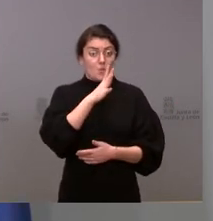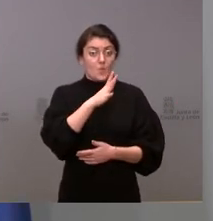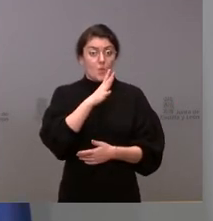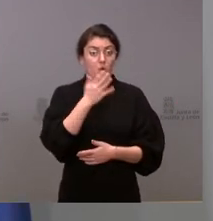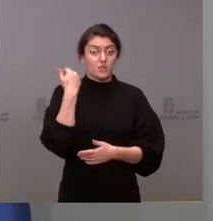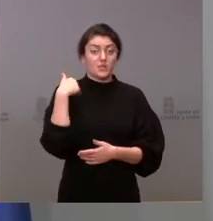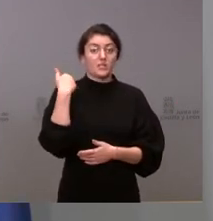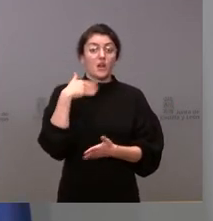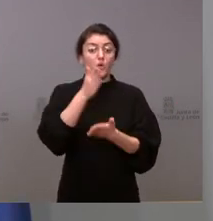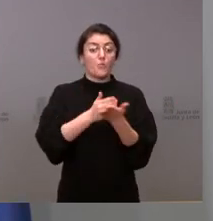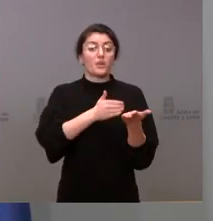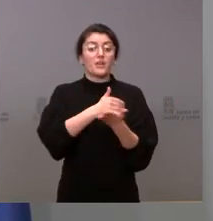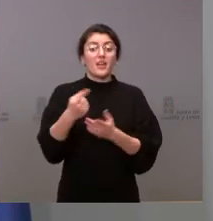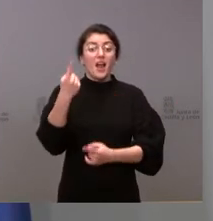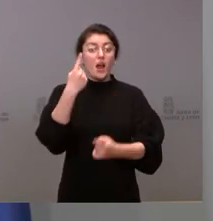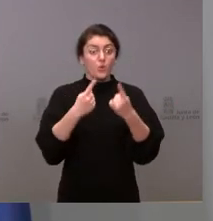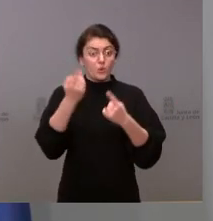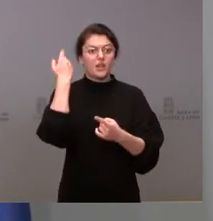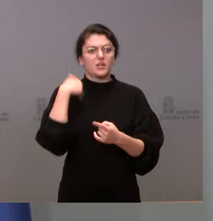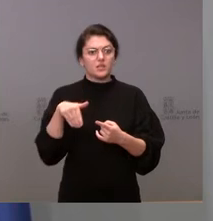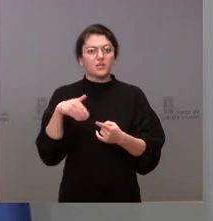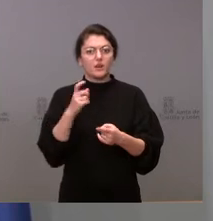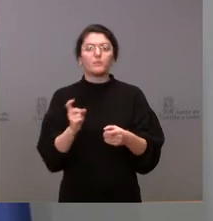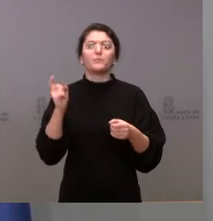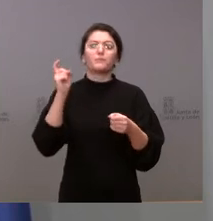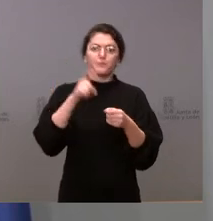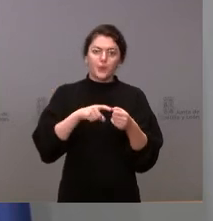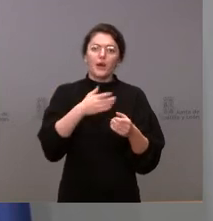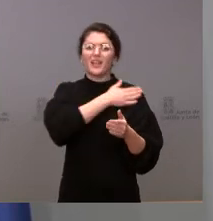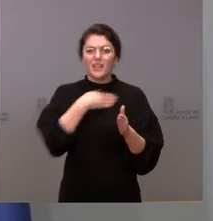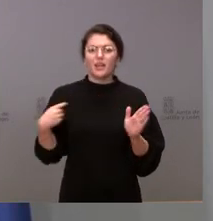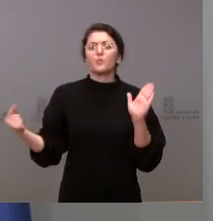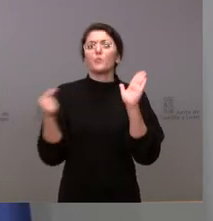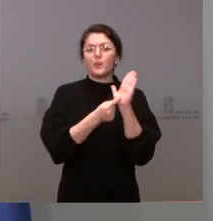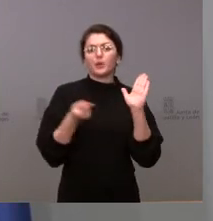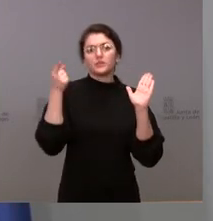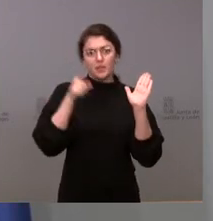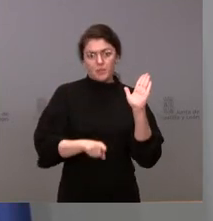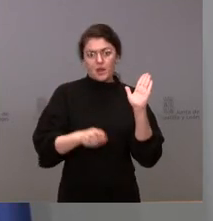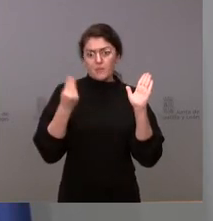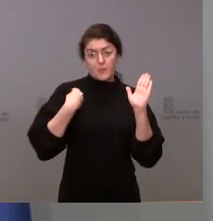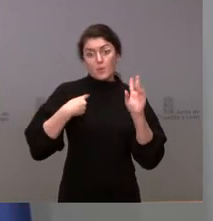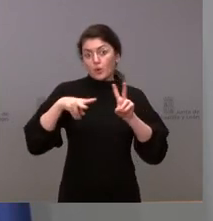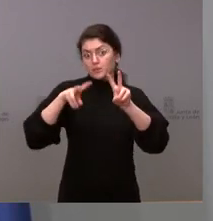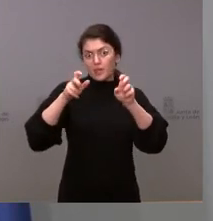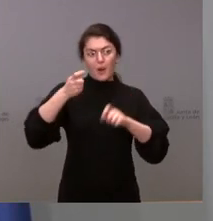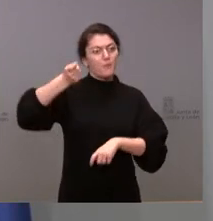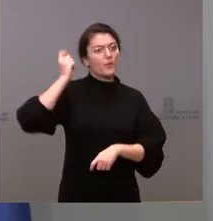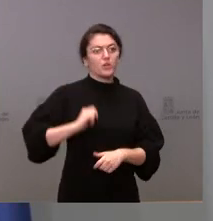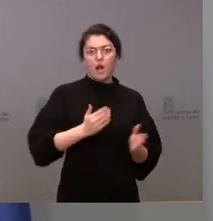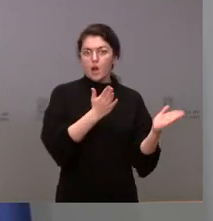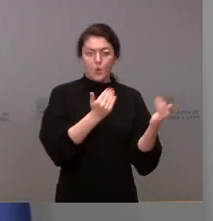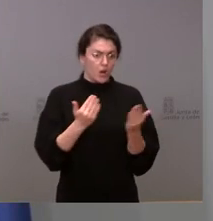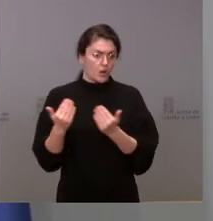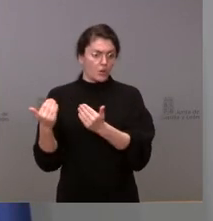a esa solicitud de que este fuera un punto objeto de análisis de esa conferencia de presidentes, la situación de escasez de profesionales, cómo abordarlo a